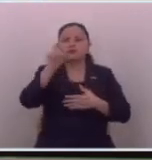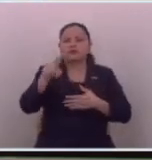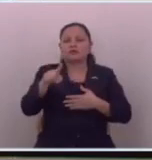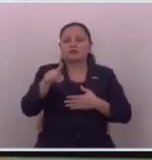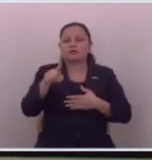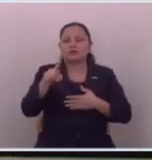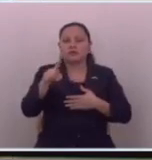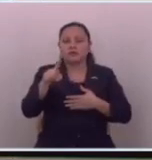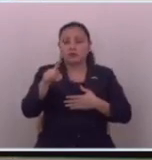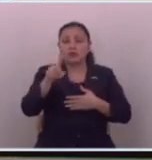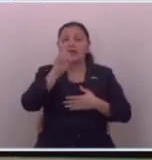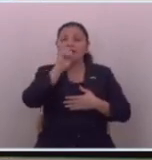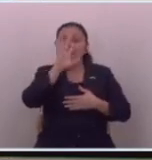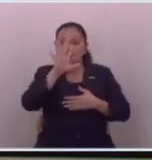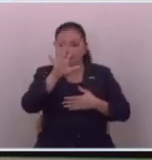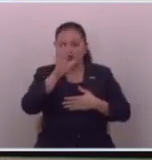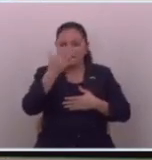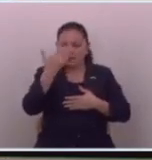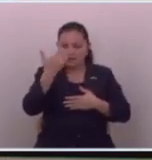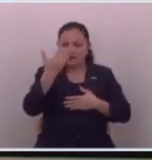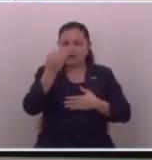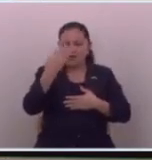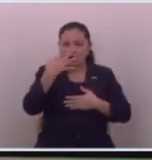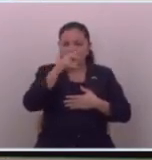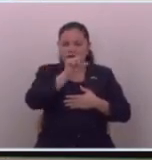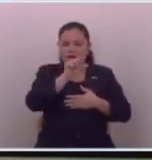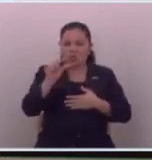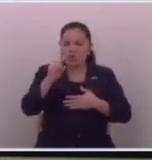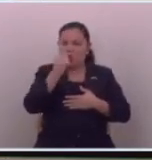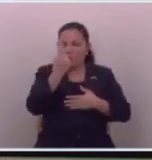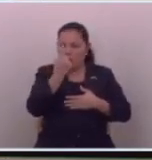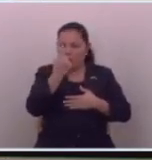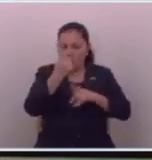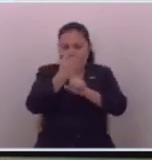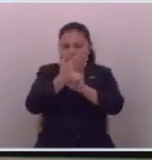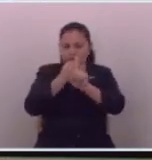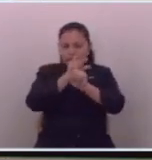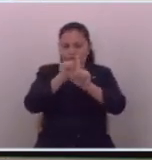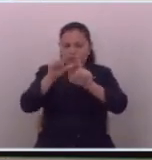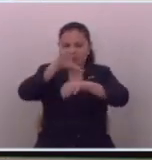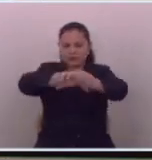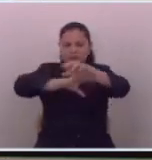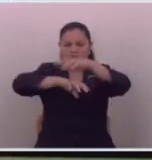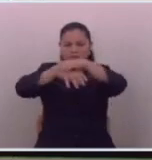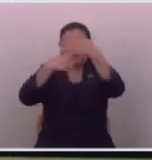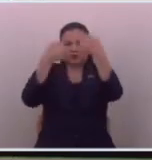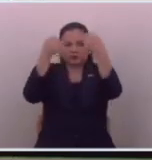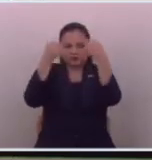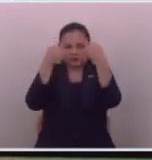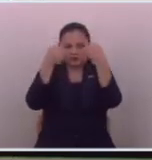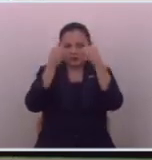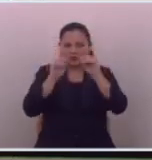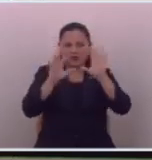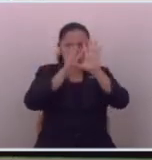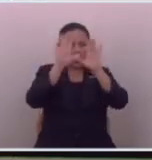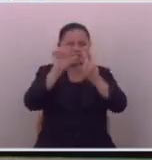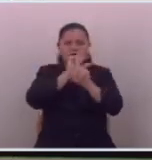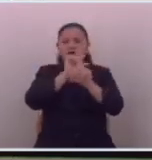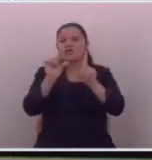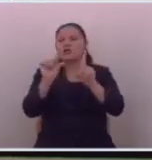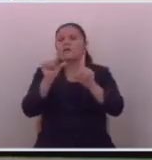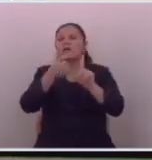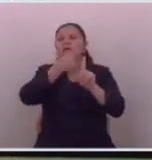díganme el nombre de un solo periodista detenido esto fue bien claro pues